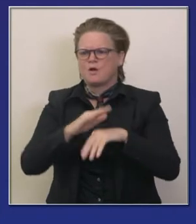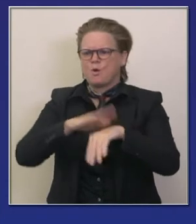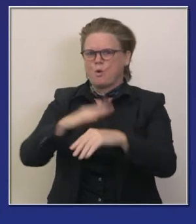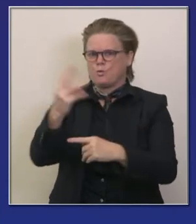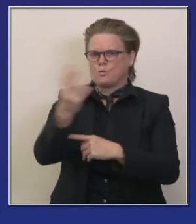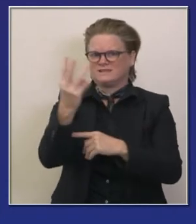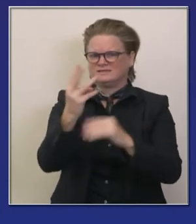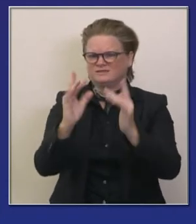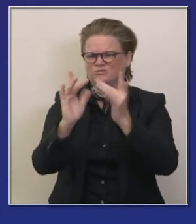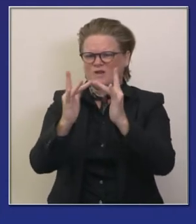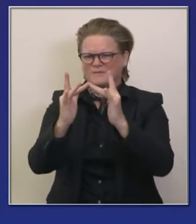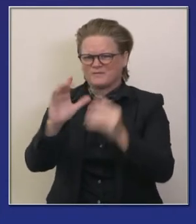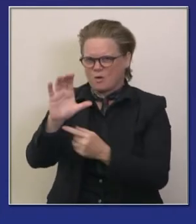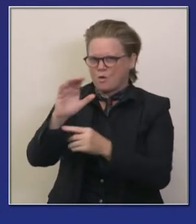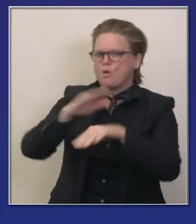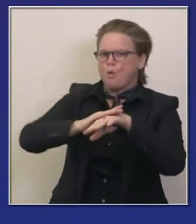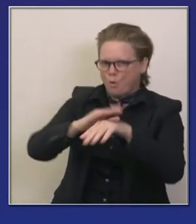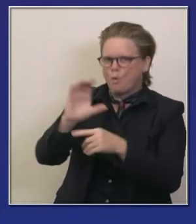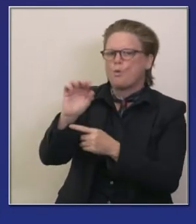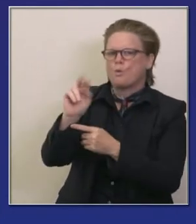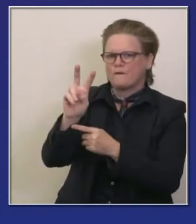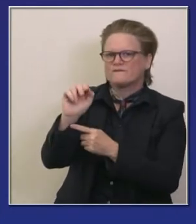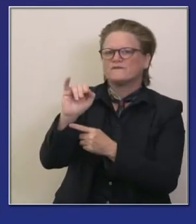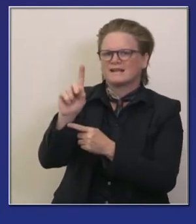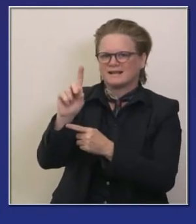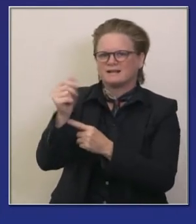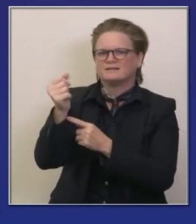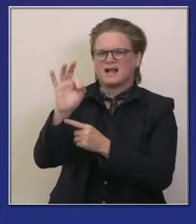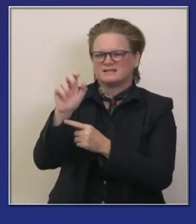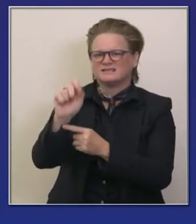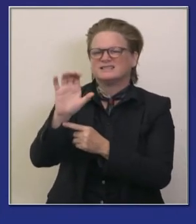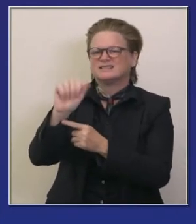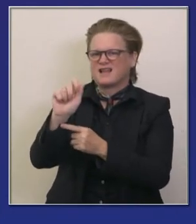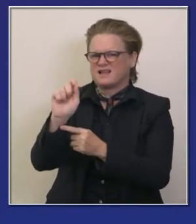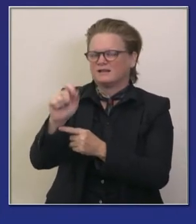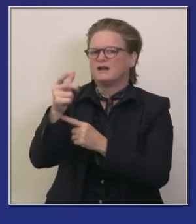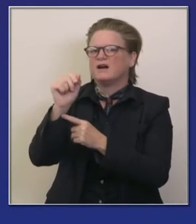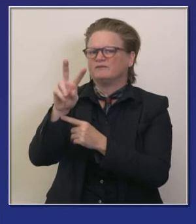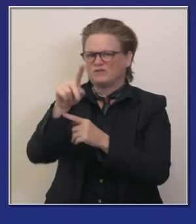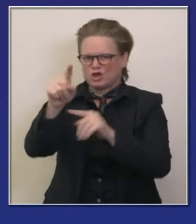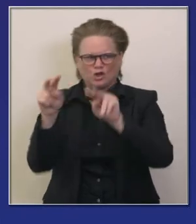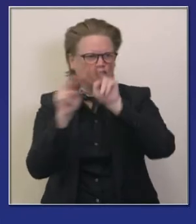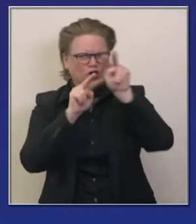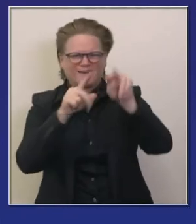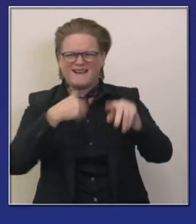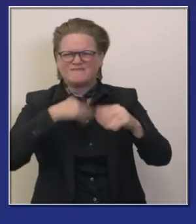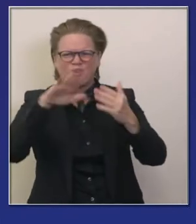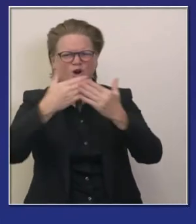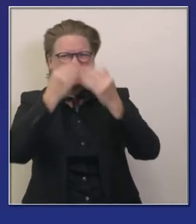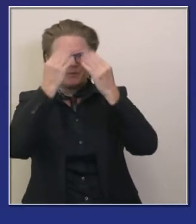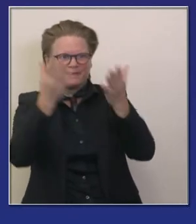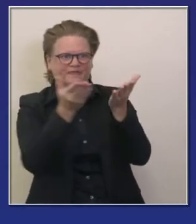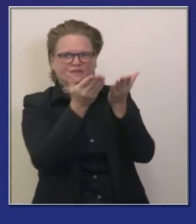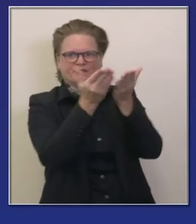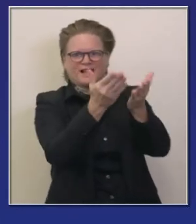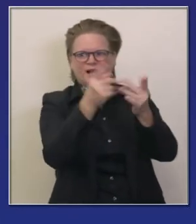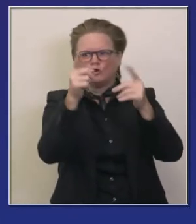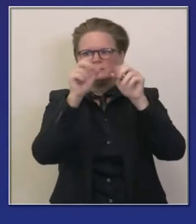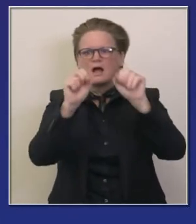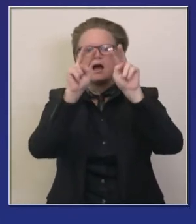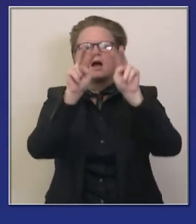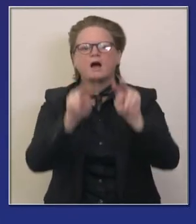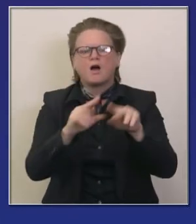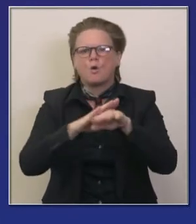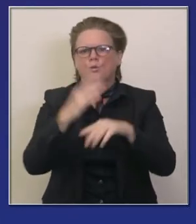que vayan a en ese sitio web donde ahí pueden descubrir dónde se realicen y cuándo se realizan estas